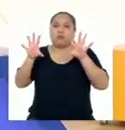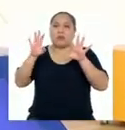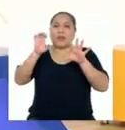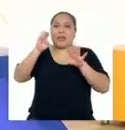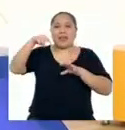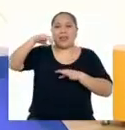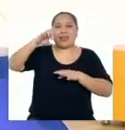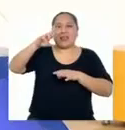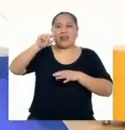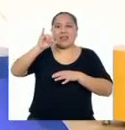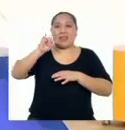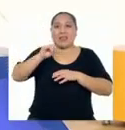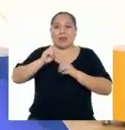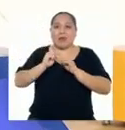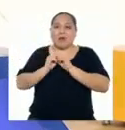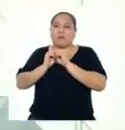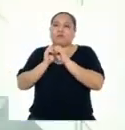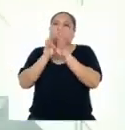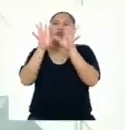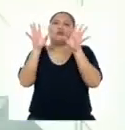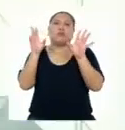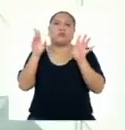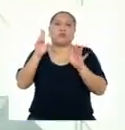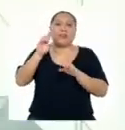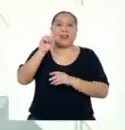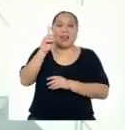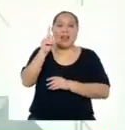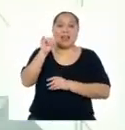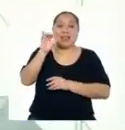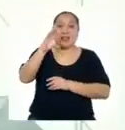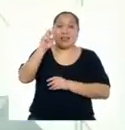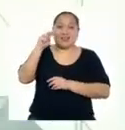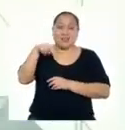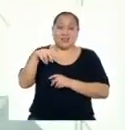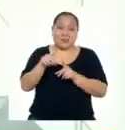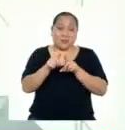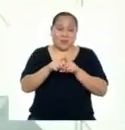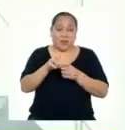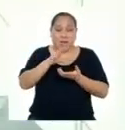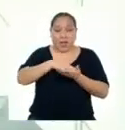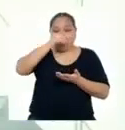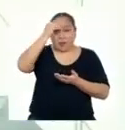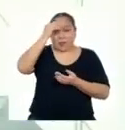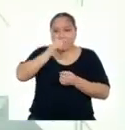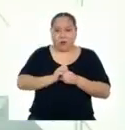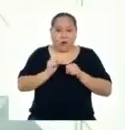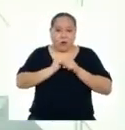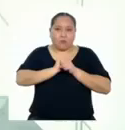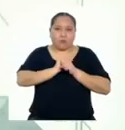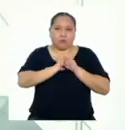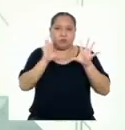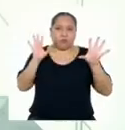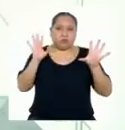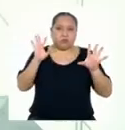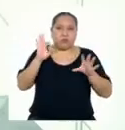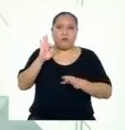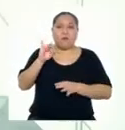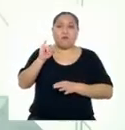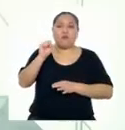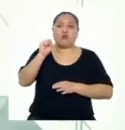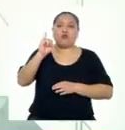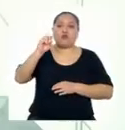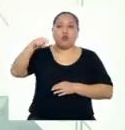otro átomo en forma de radiación También aprendimos que existen reacciones nucleares de fusión y fisión